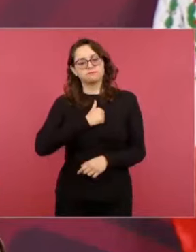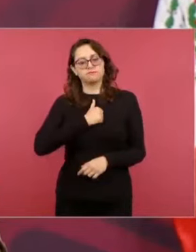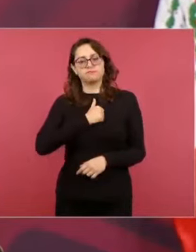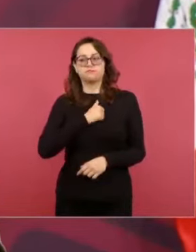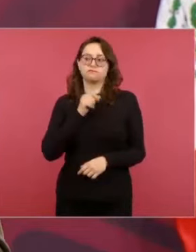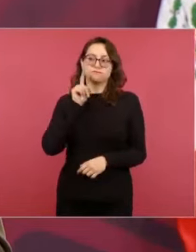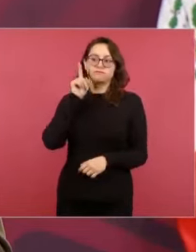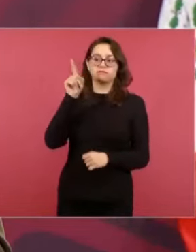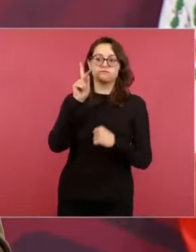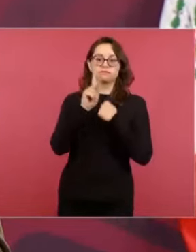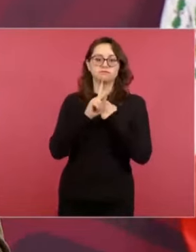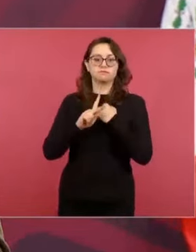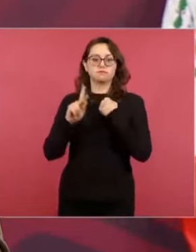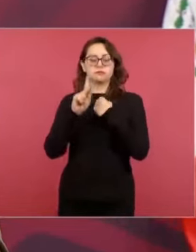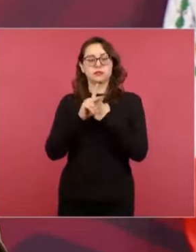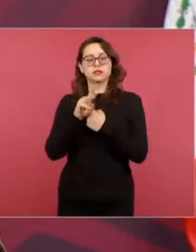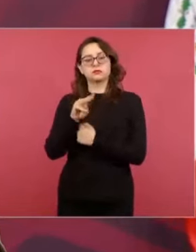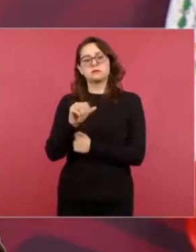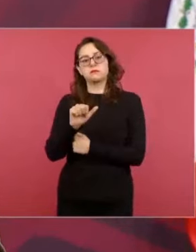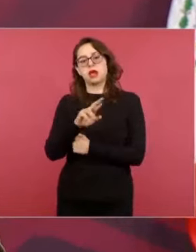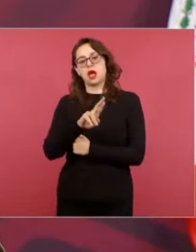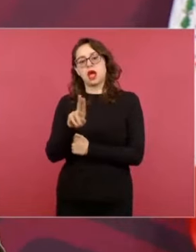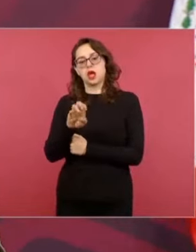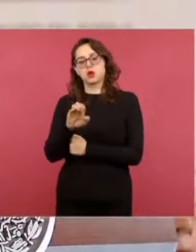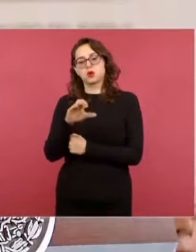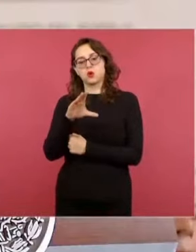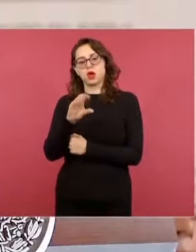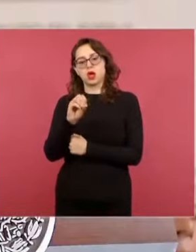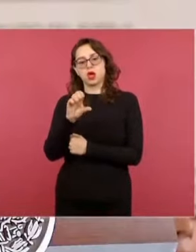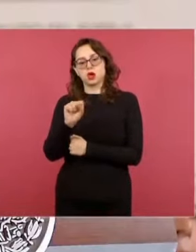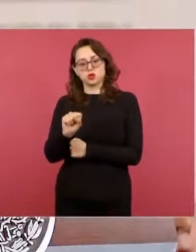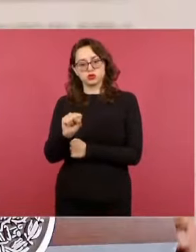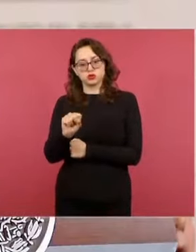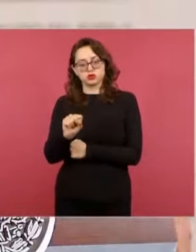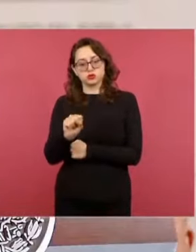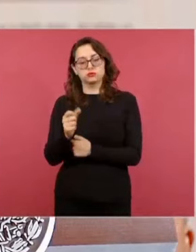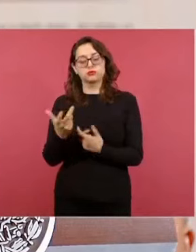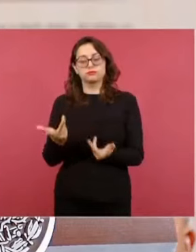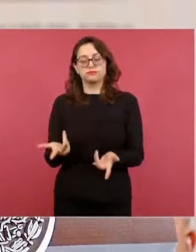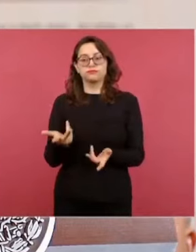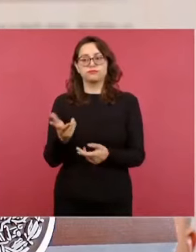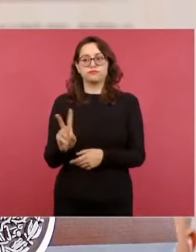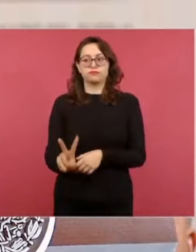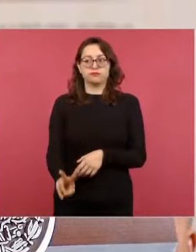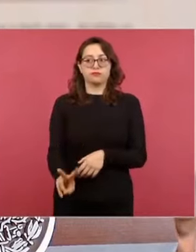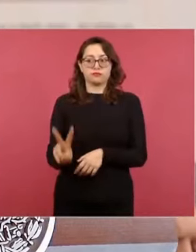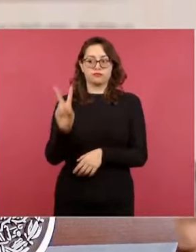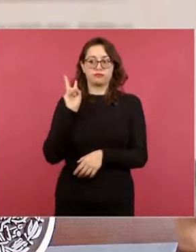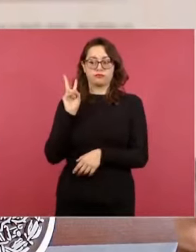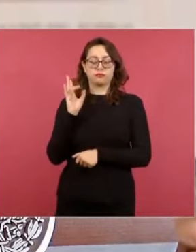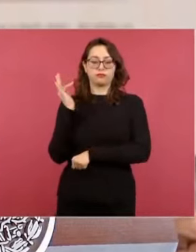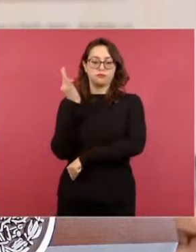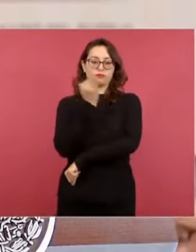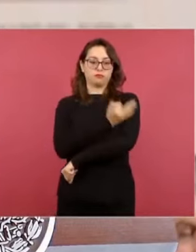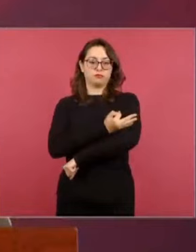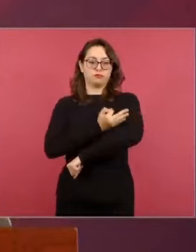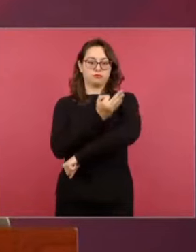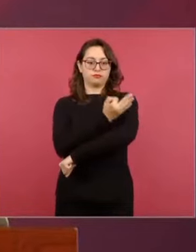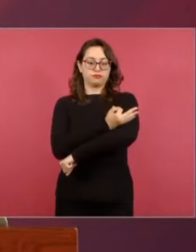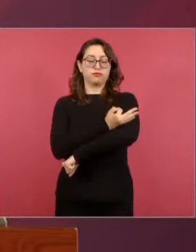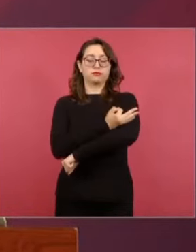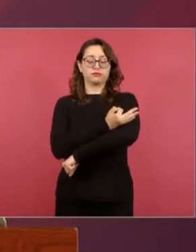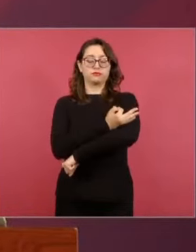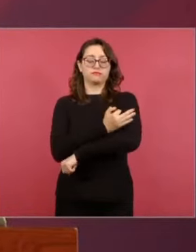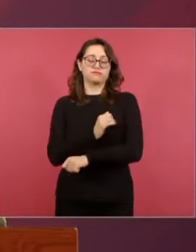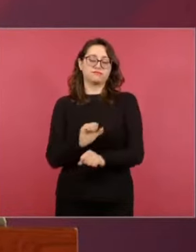Marruecos. En Marruecos el viernes ya tarde hubo, se